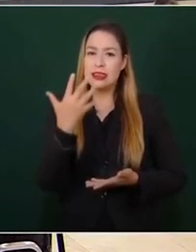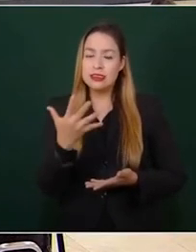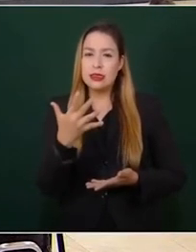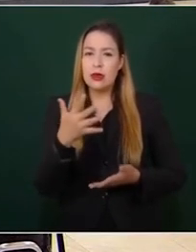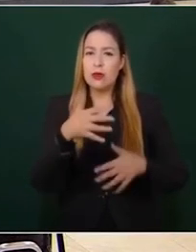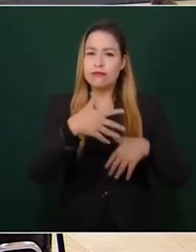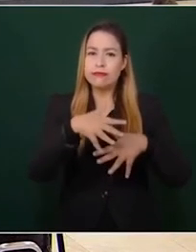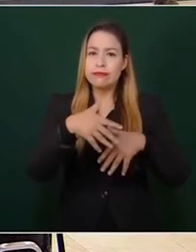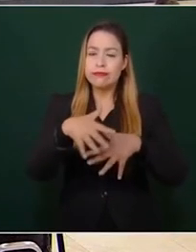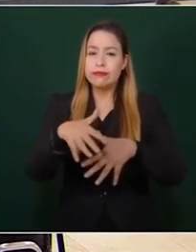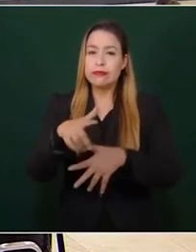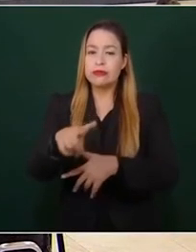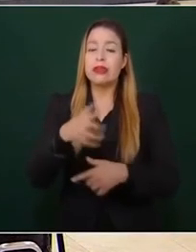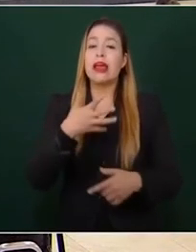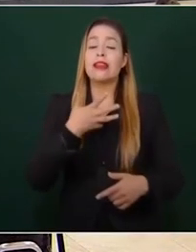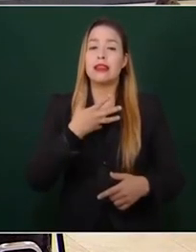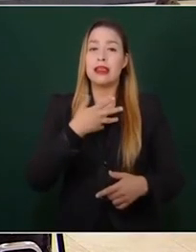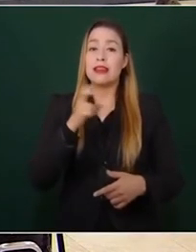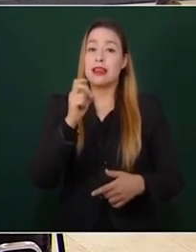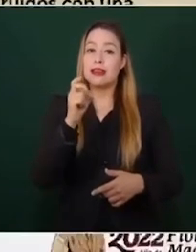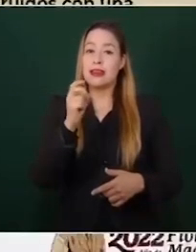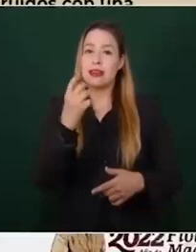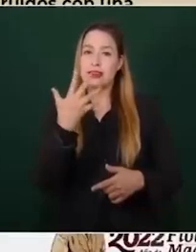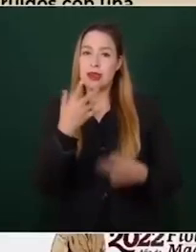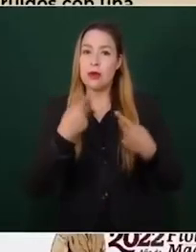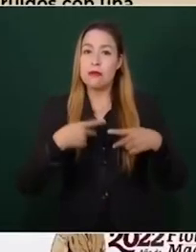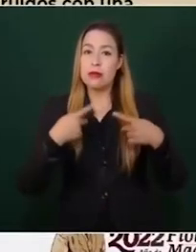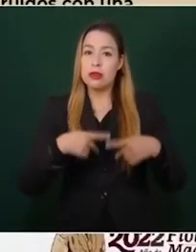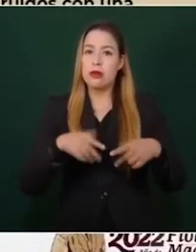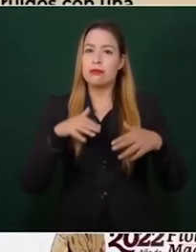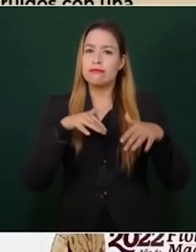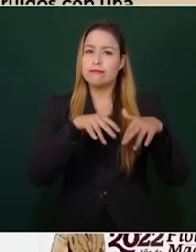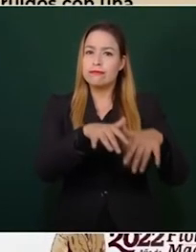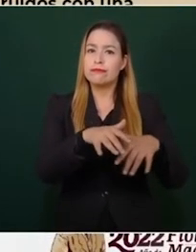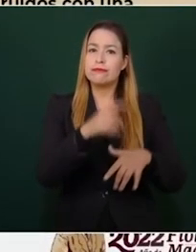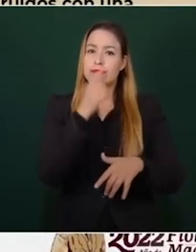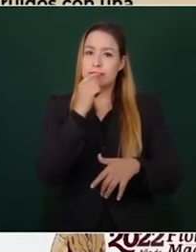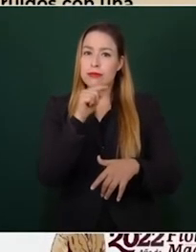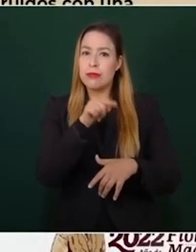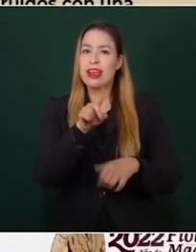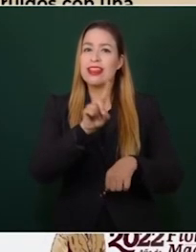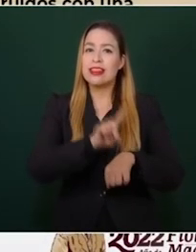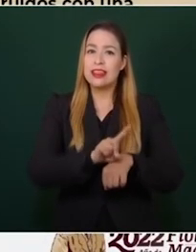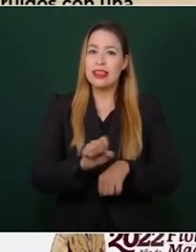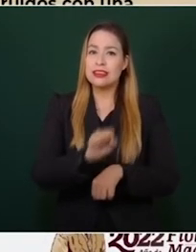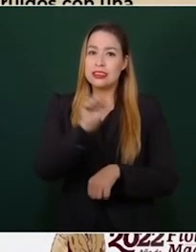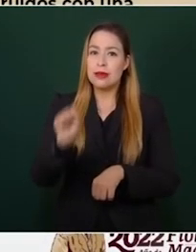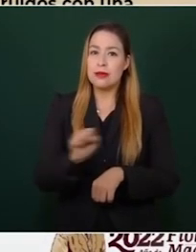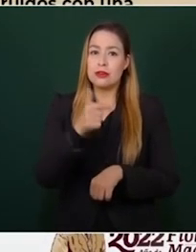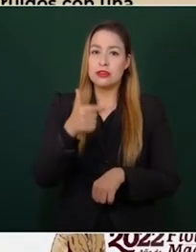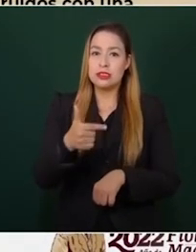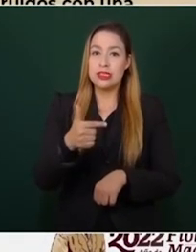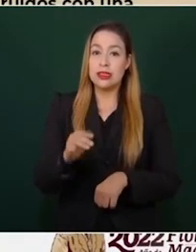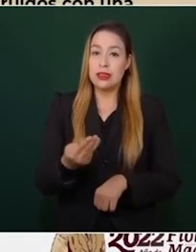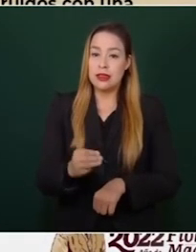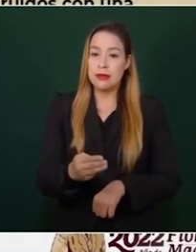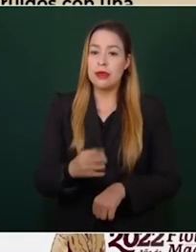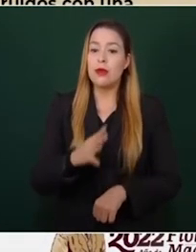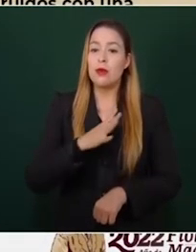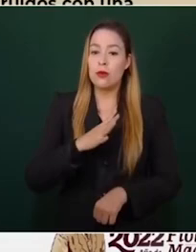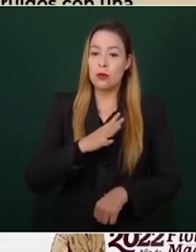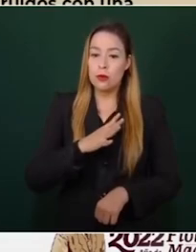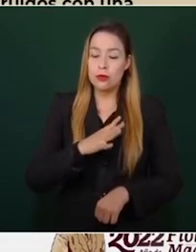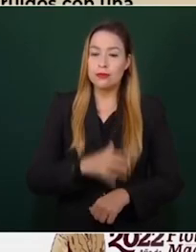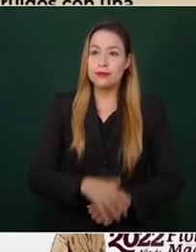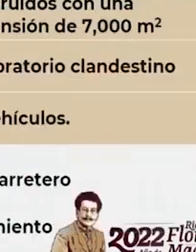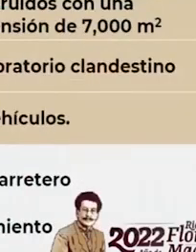con cinco vehículos y 35 elementos para que el sábado 7 de mayo hicieran un reconocimiento.